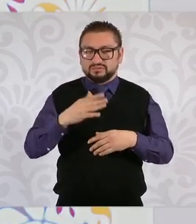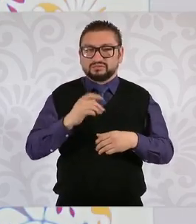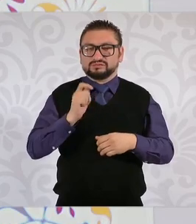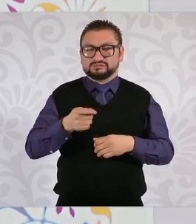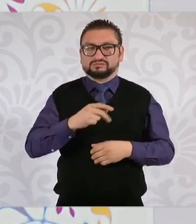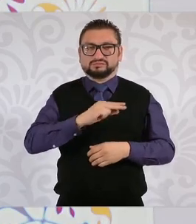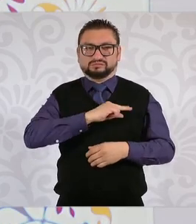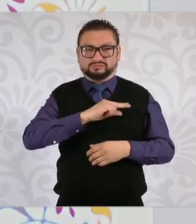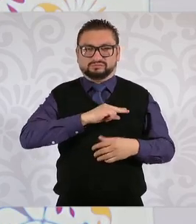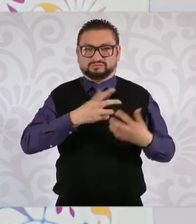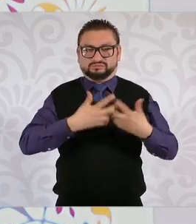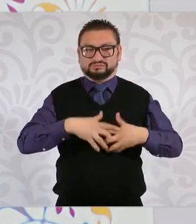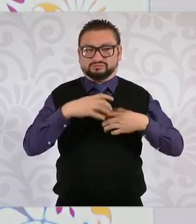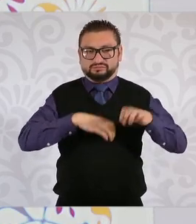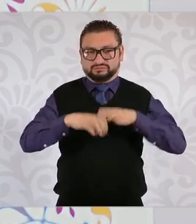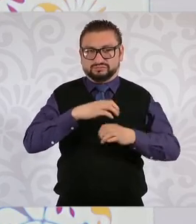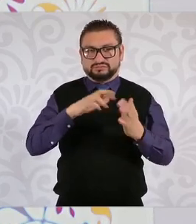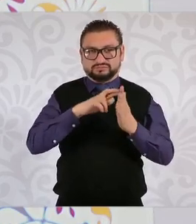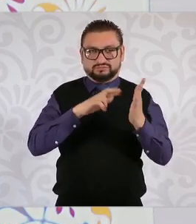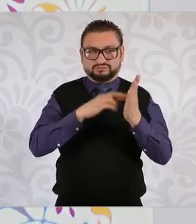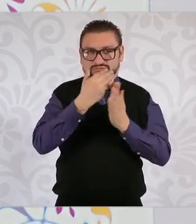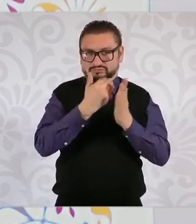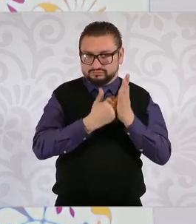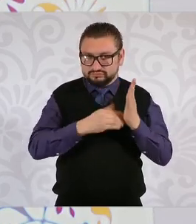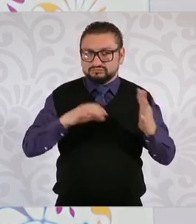privada con reglas muy claras.